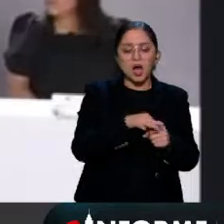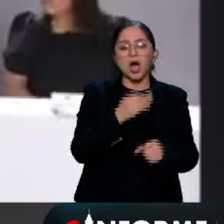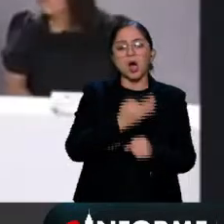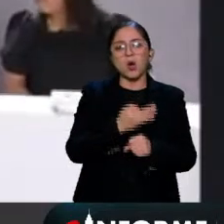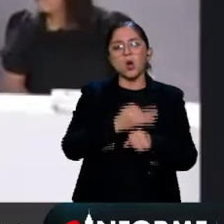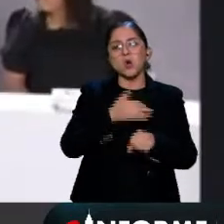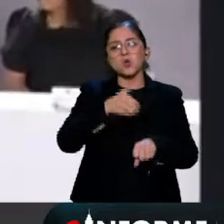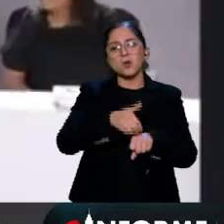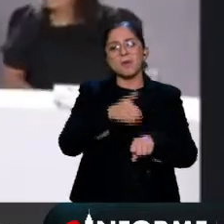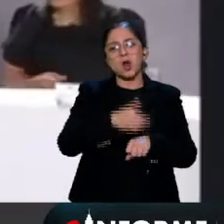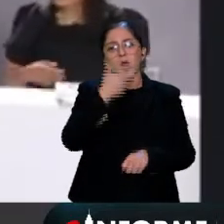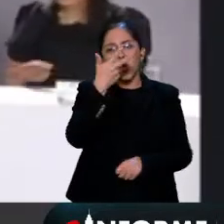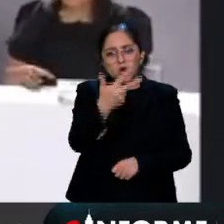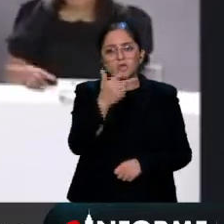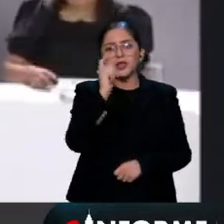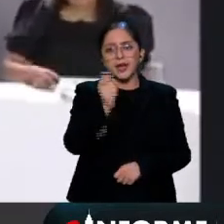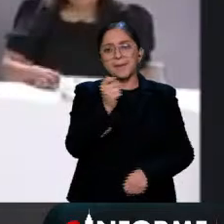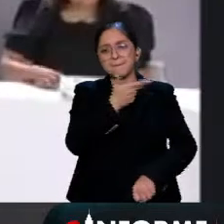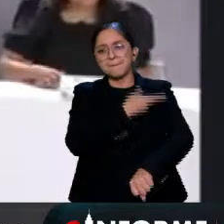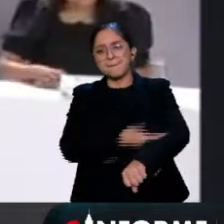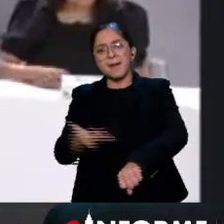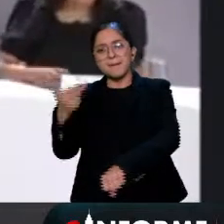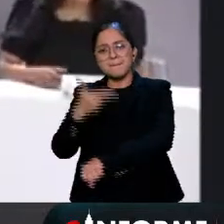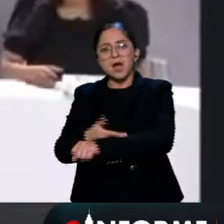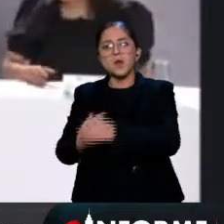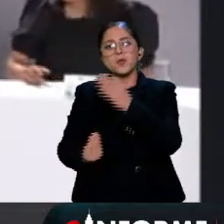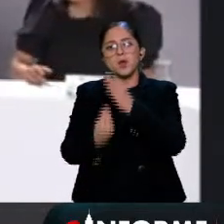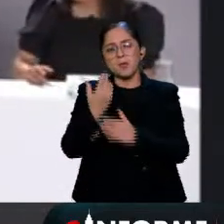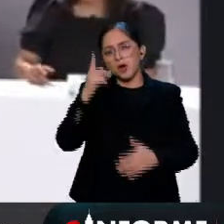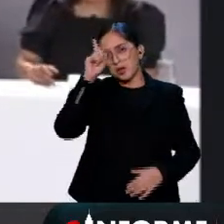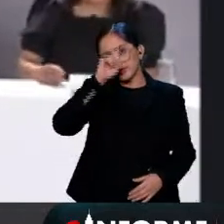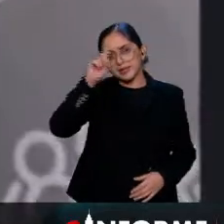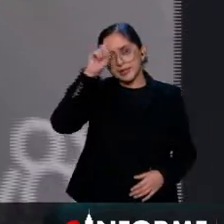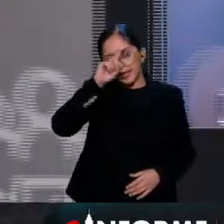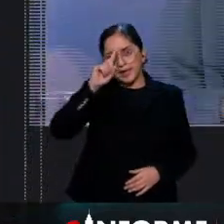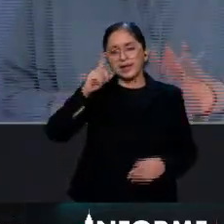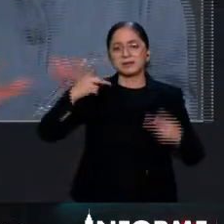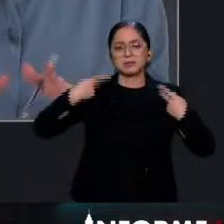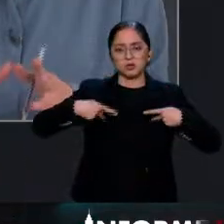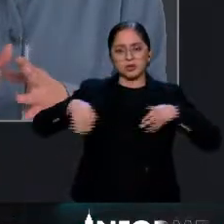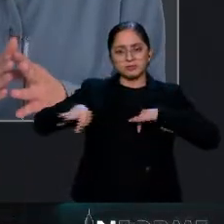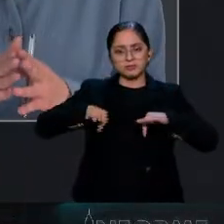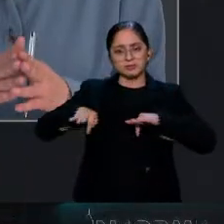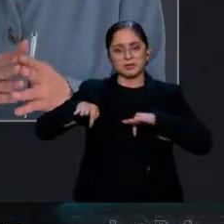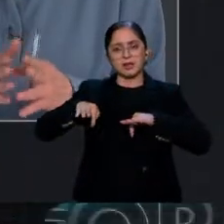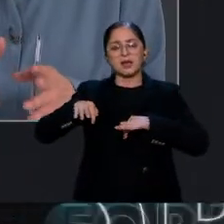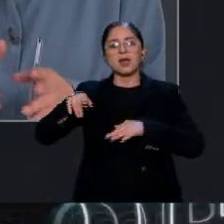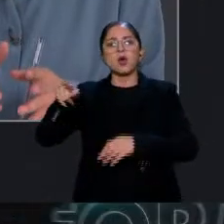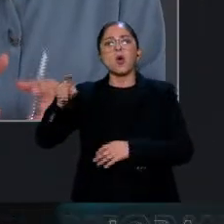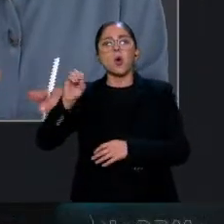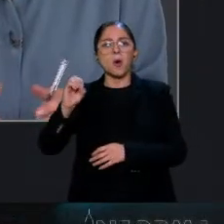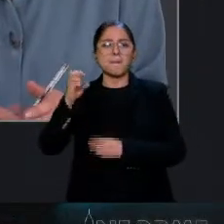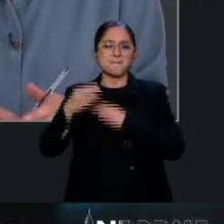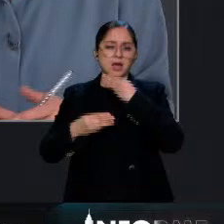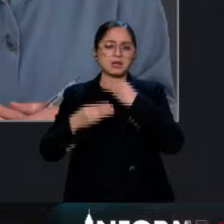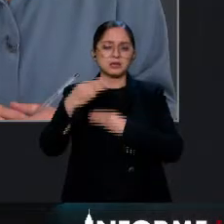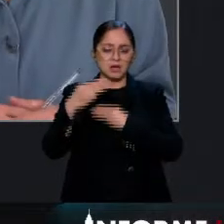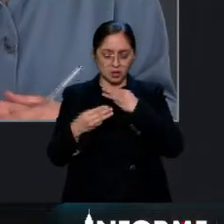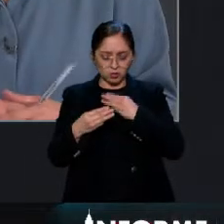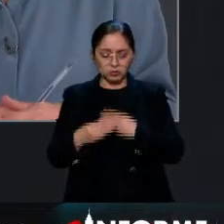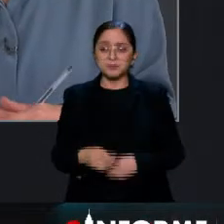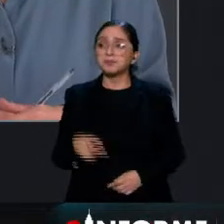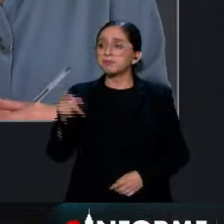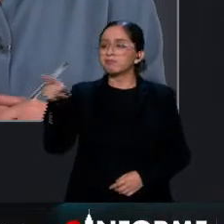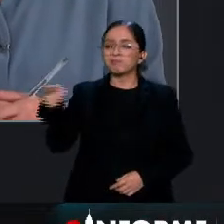se tituló Proceso para la Designación de Consejerías y Magistraturas. Y ahí los ponentes rechazaron la propuesta del